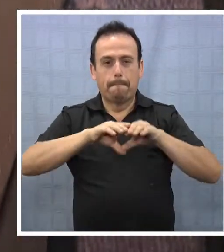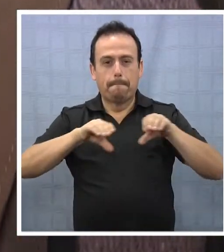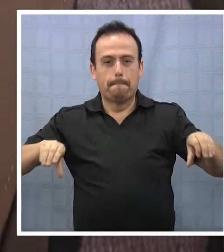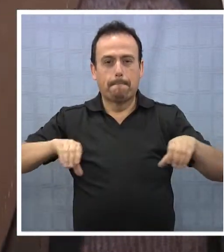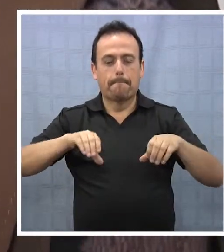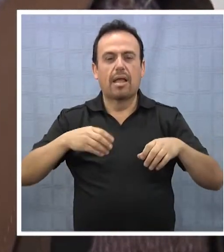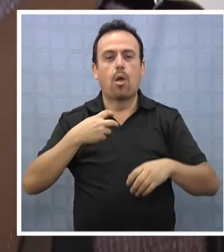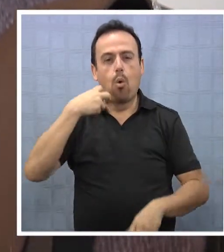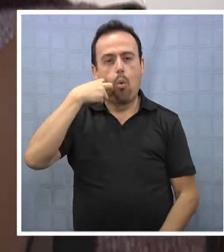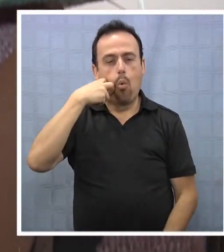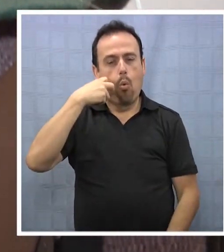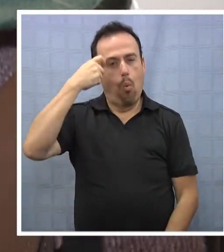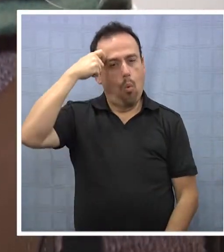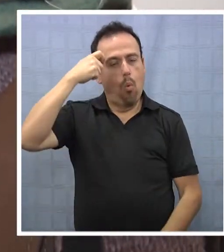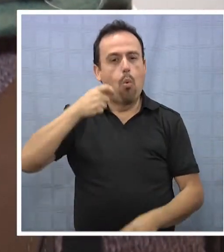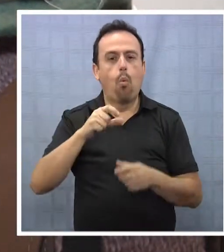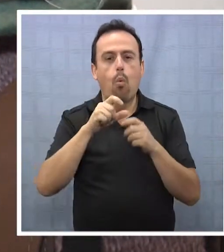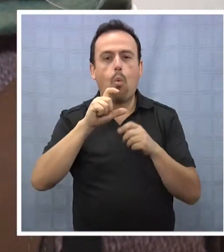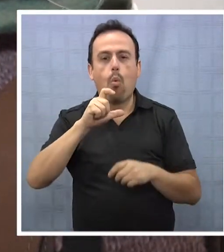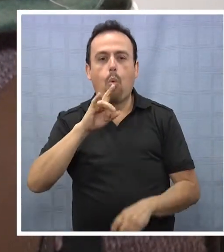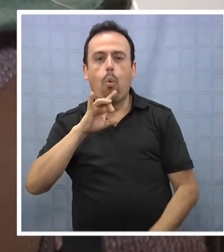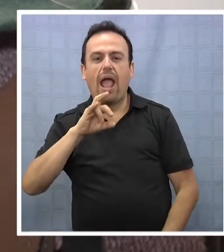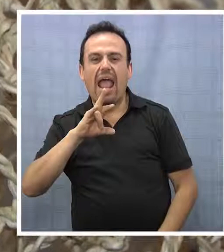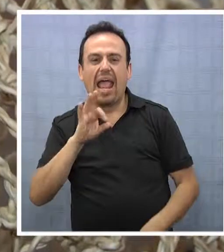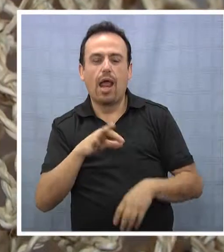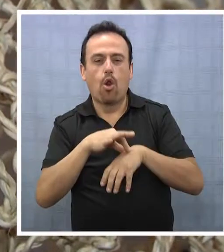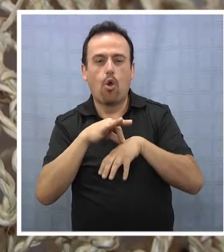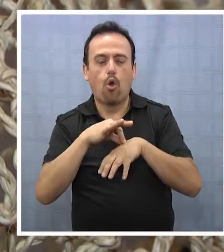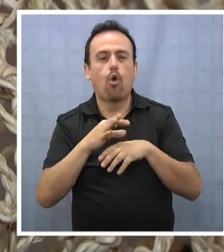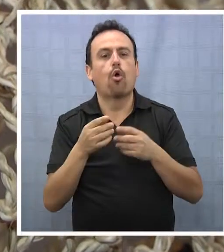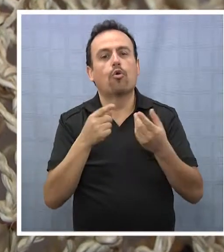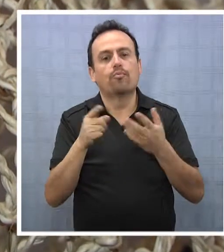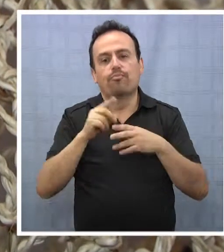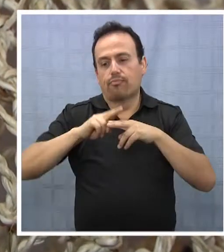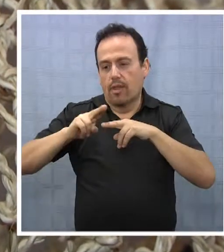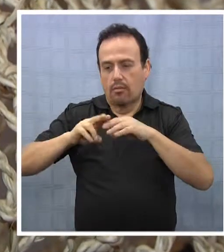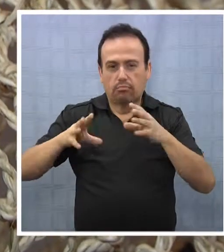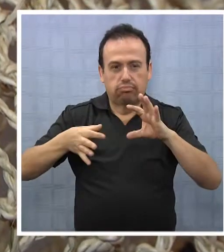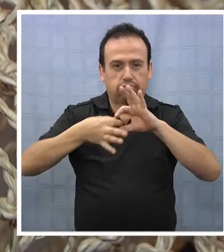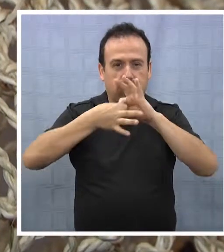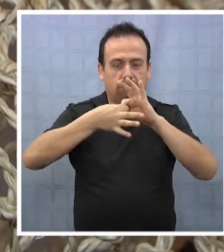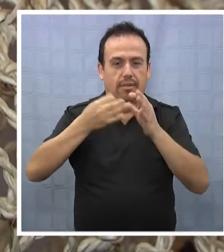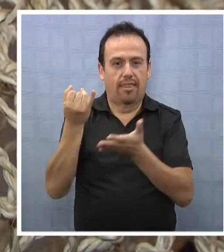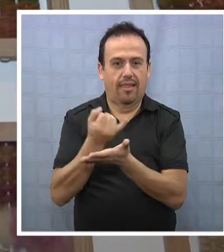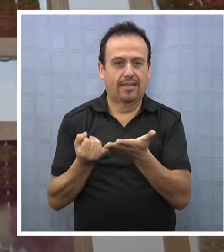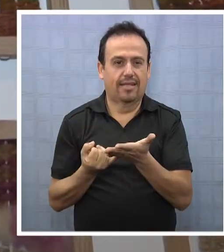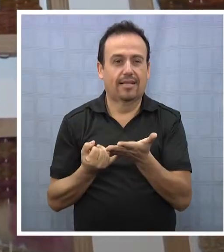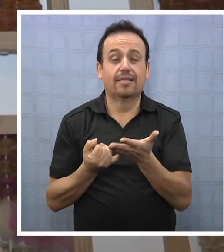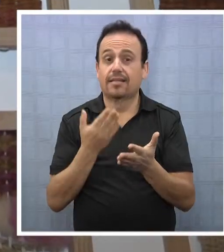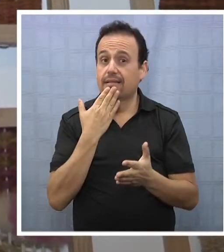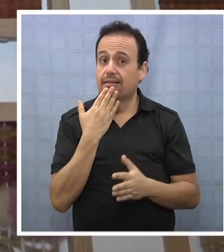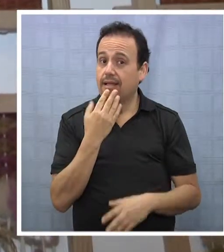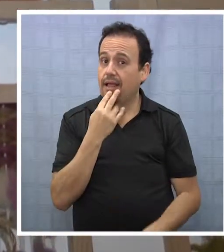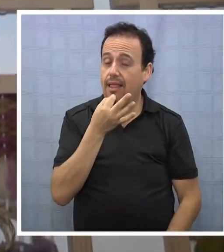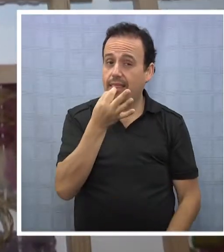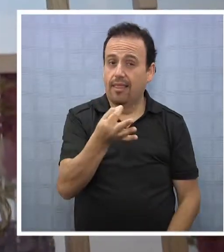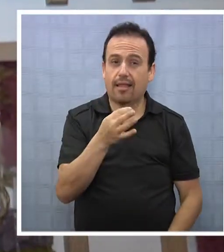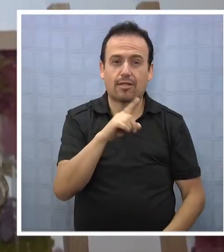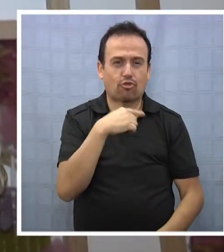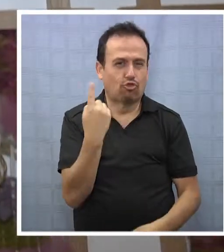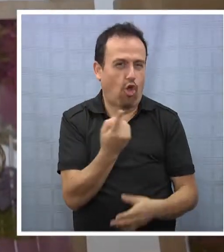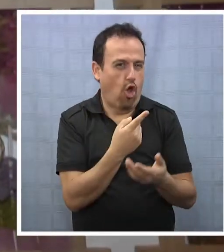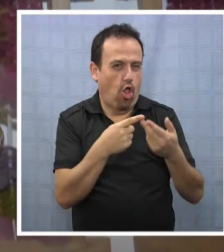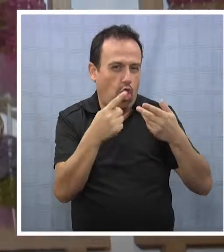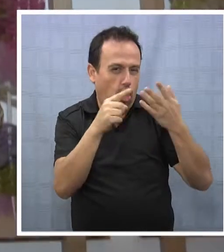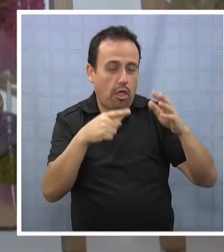así como también bella orfebrería creada a partir de la fusión artesano-diseñador. Cabe mencionar que todos los